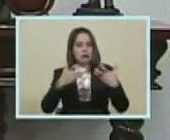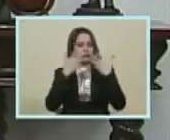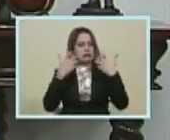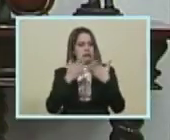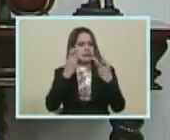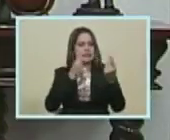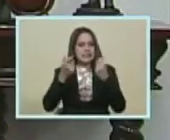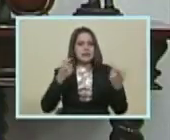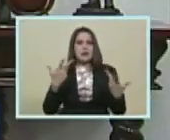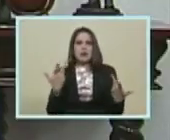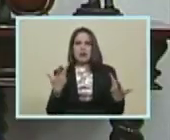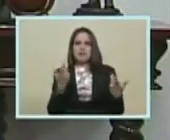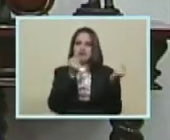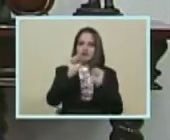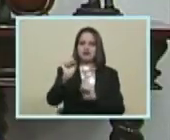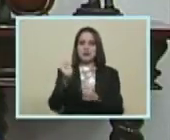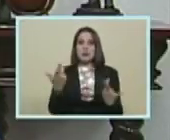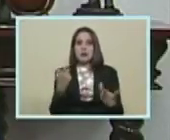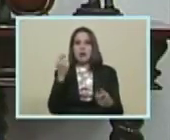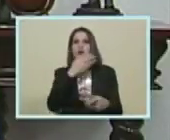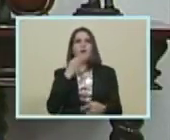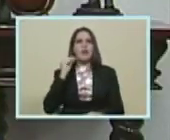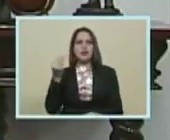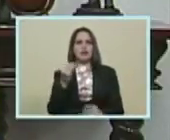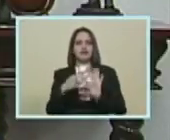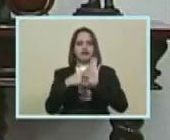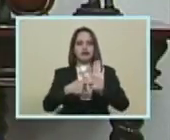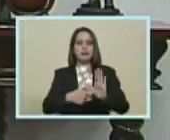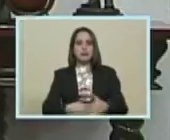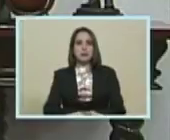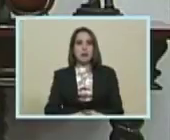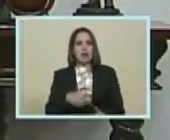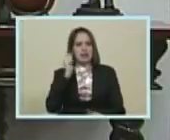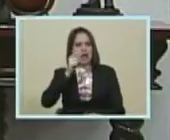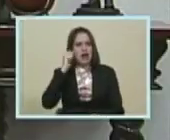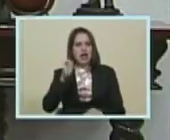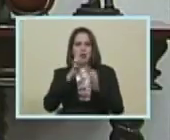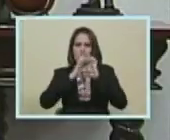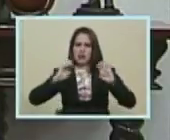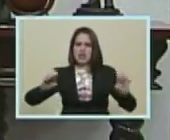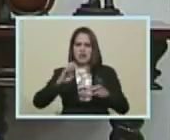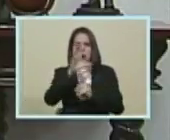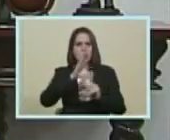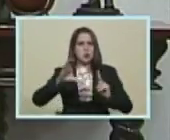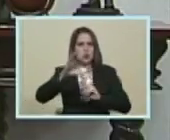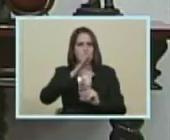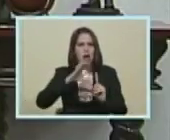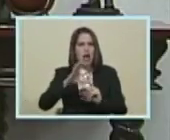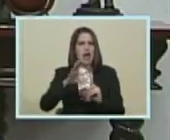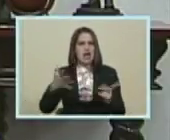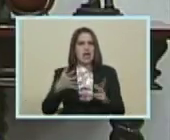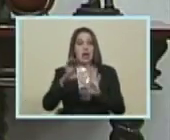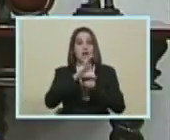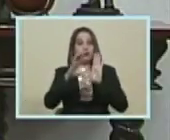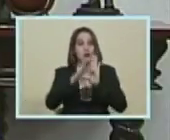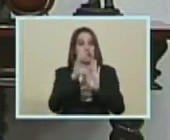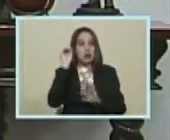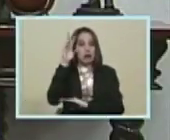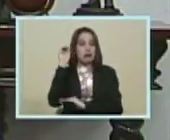económica... ...la juventud del PSUV... ...en las tareas educativas... ...culturales... ...en las tareas... la constituyente...